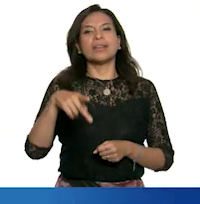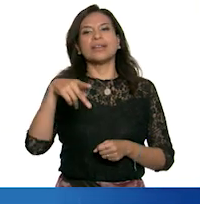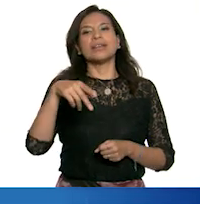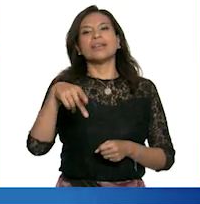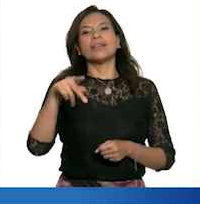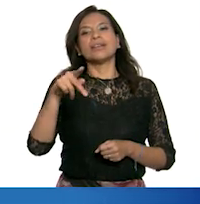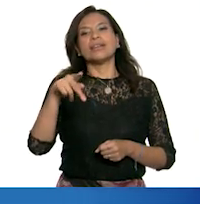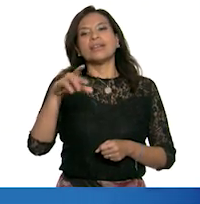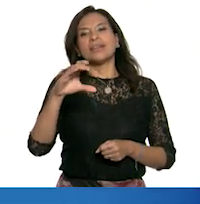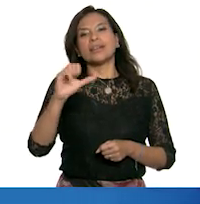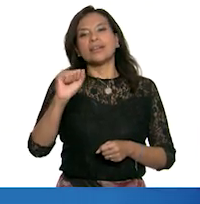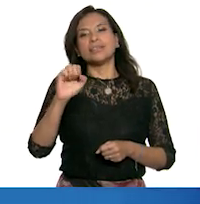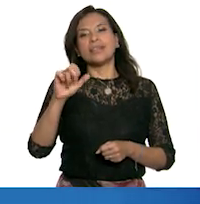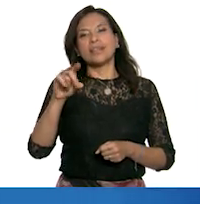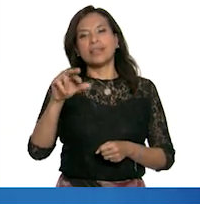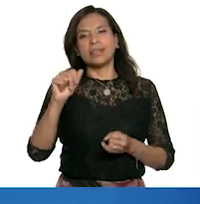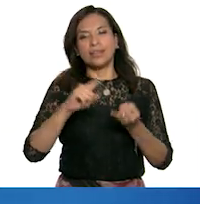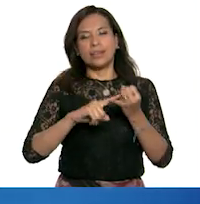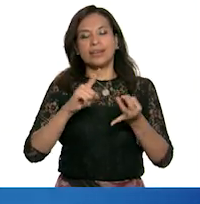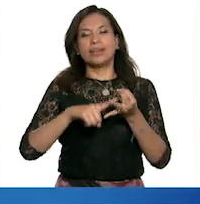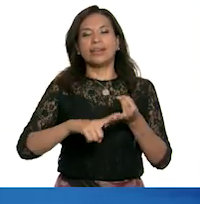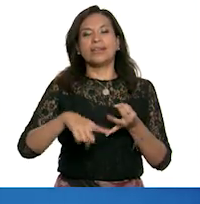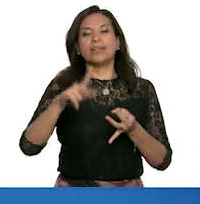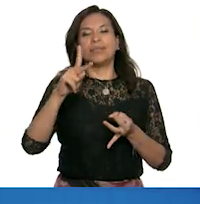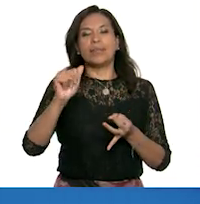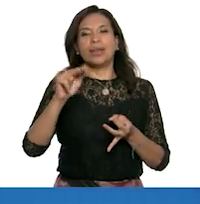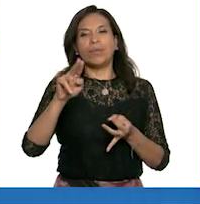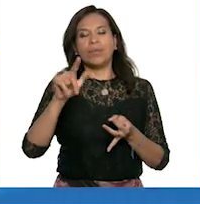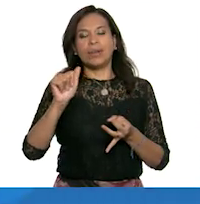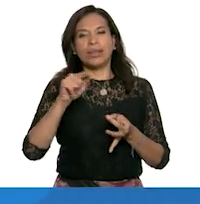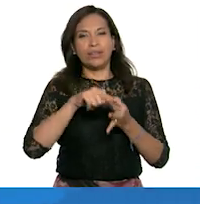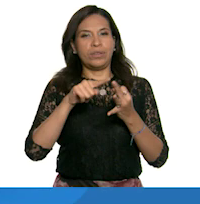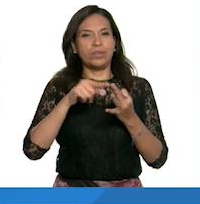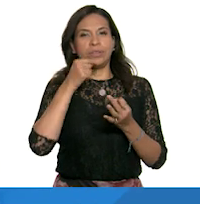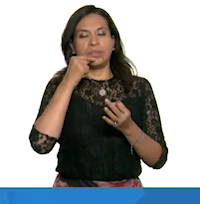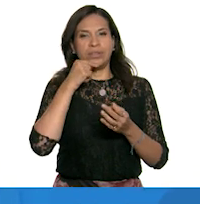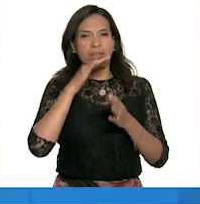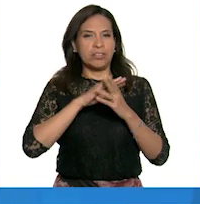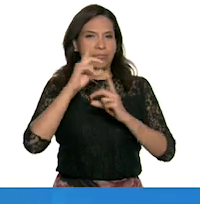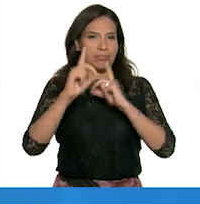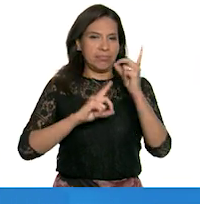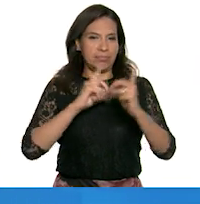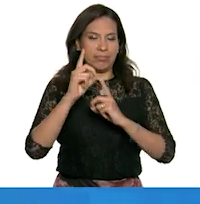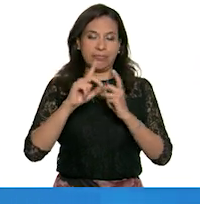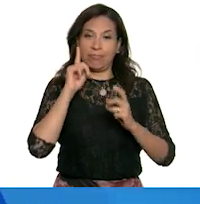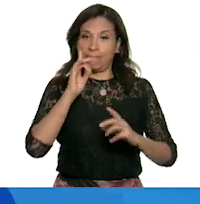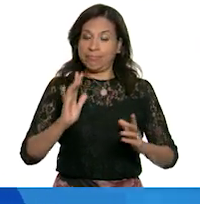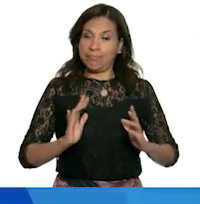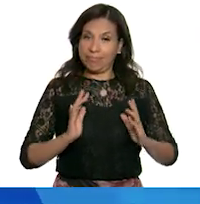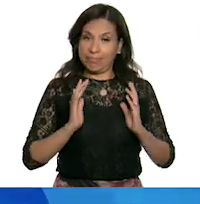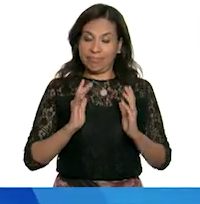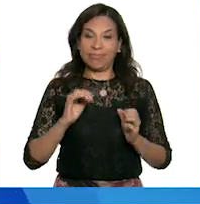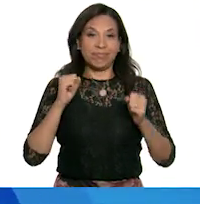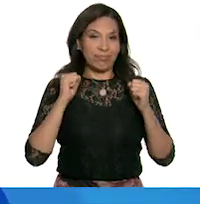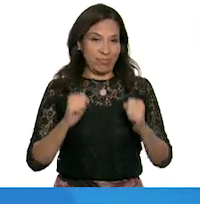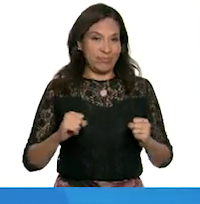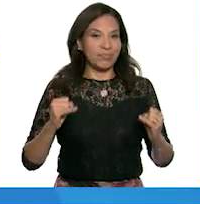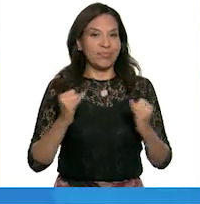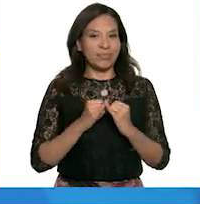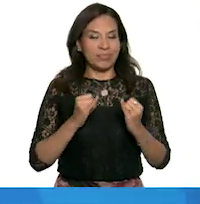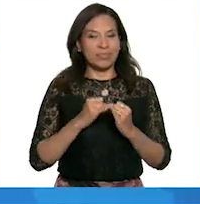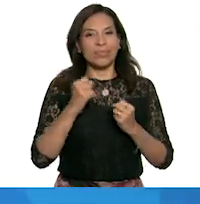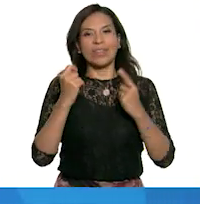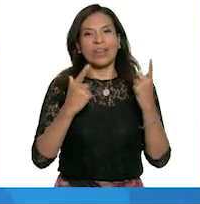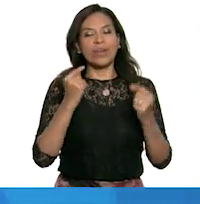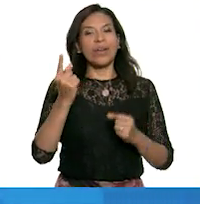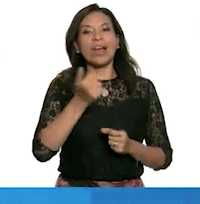y Paula, dos pequeñas que practican un deporte que seguramente les sorprenderá y seguramente también a